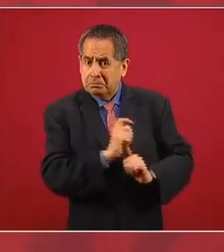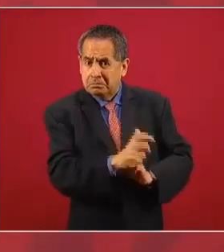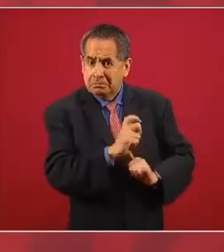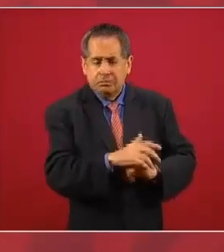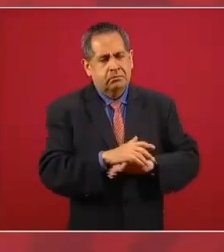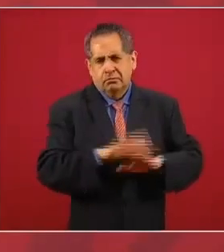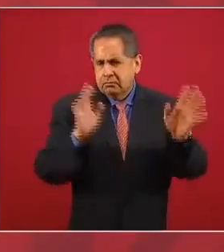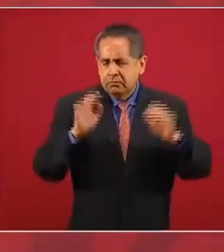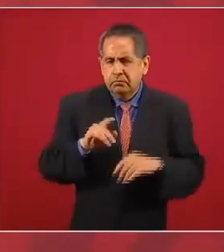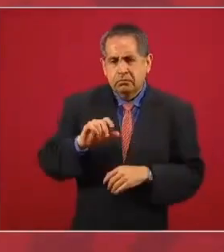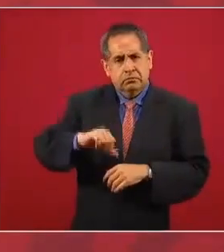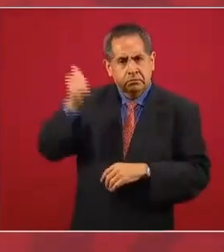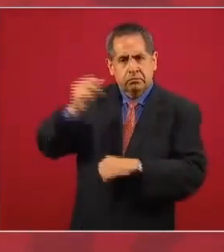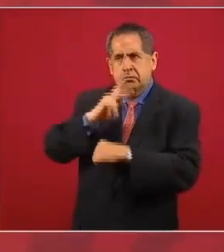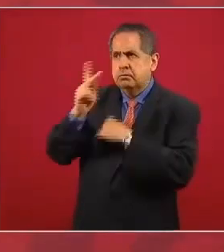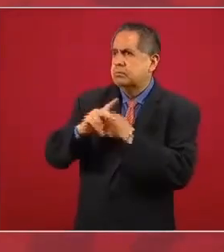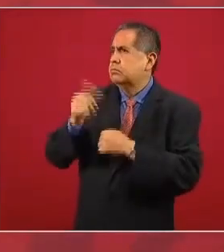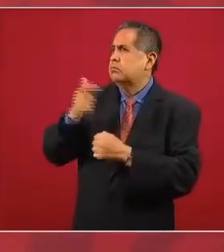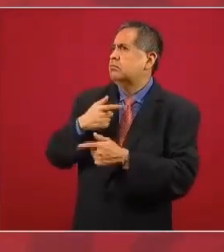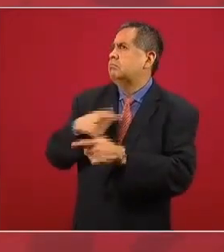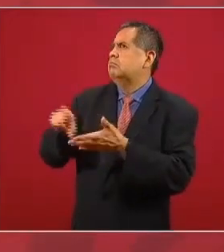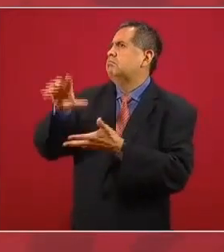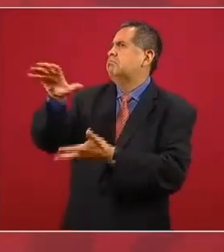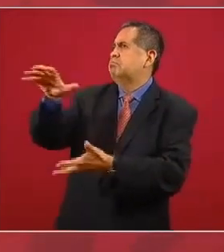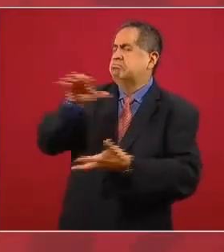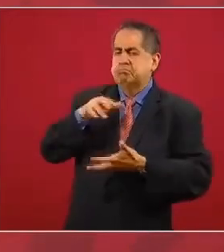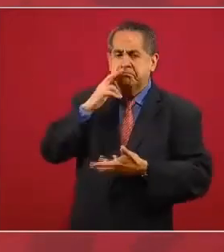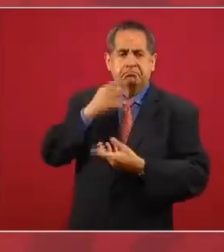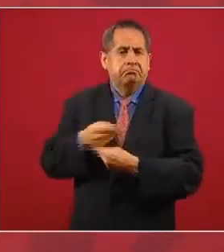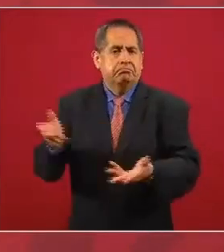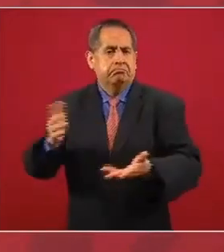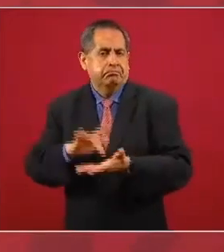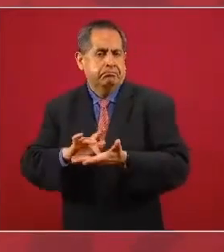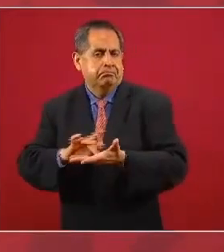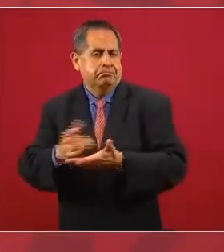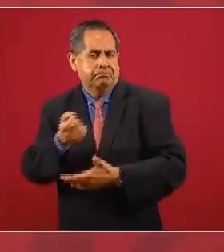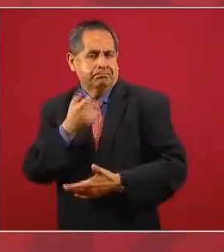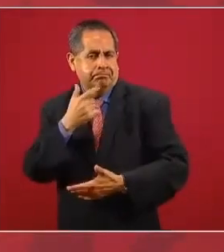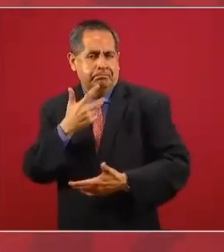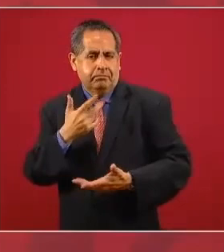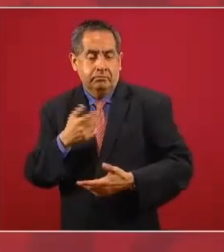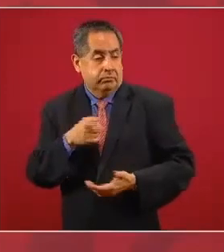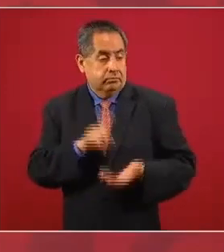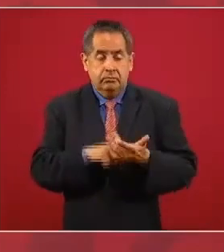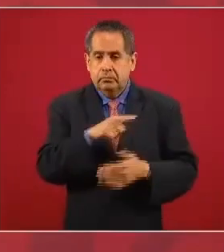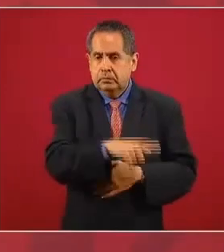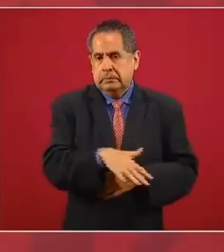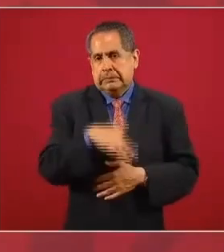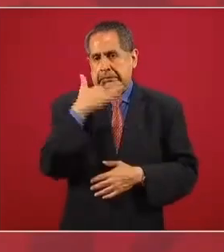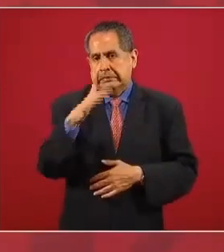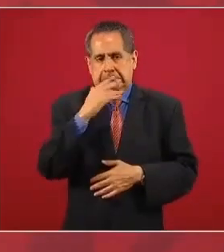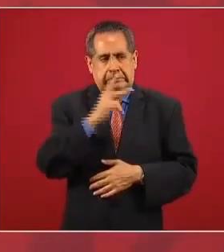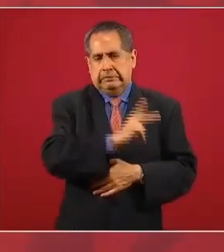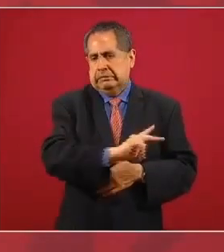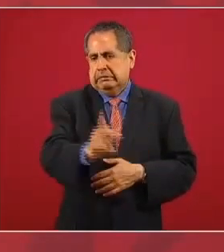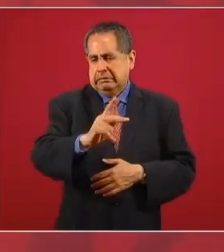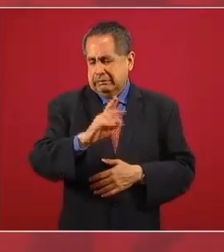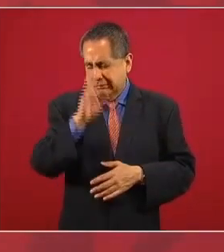era una corrupción generalizada